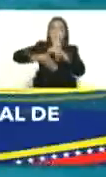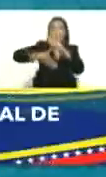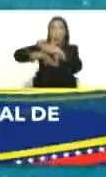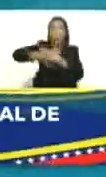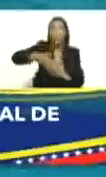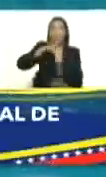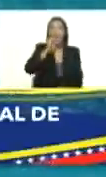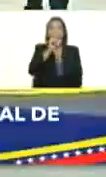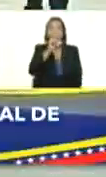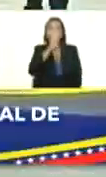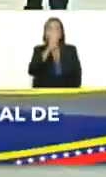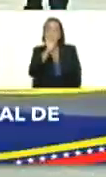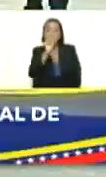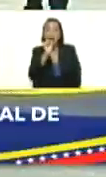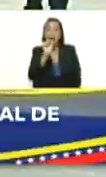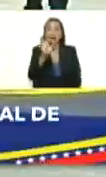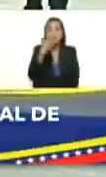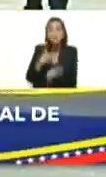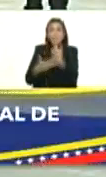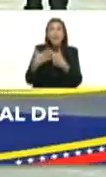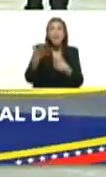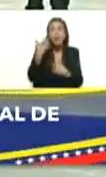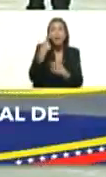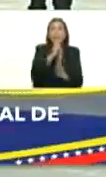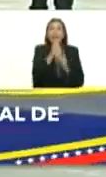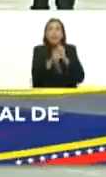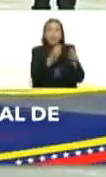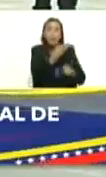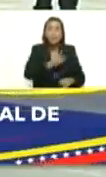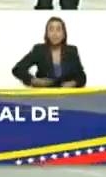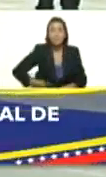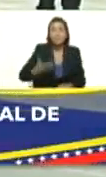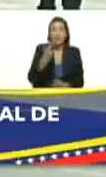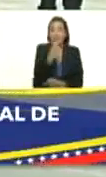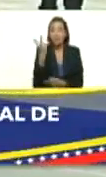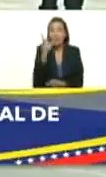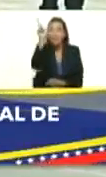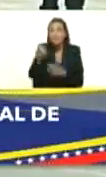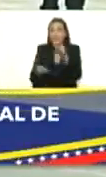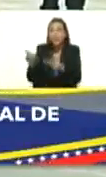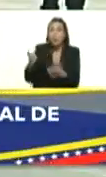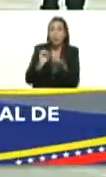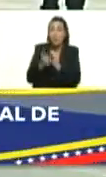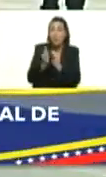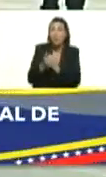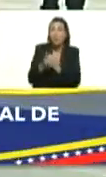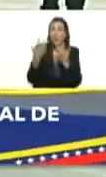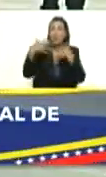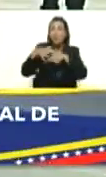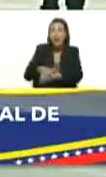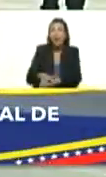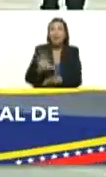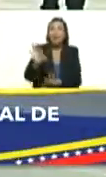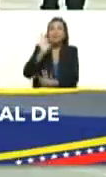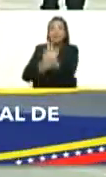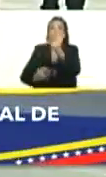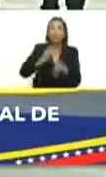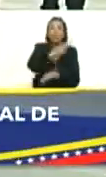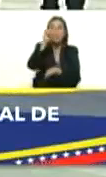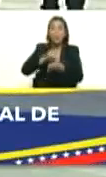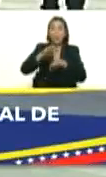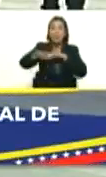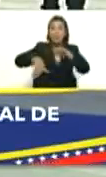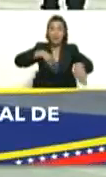lo encontré nadando y lo sacó Mervin de las piscinas a él y a Fabiana lo sacó así bueno son integrantes de la Selección Nacional de